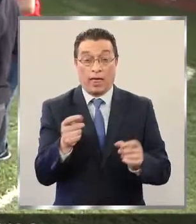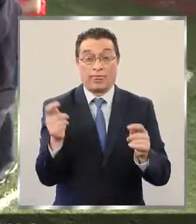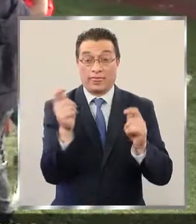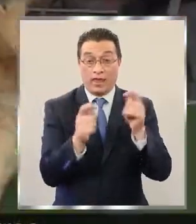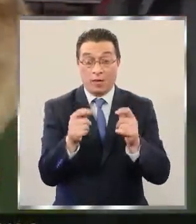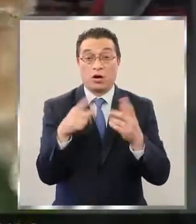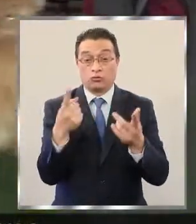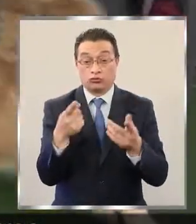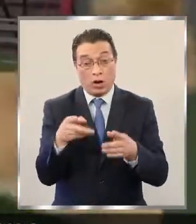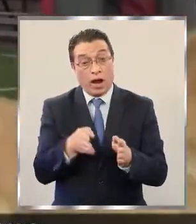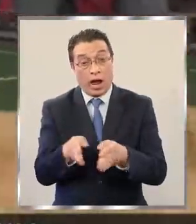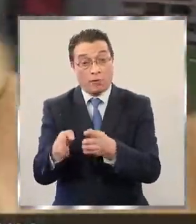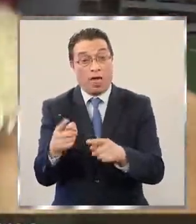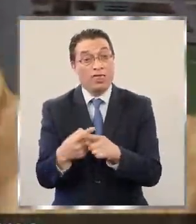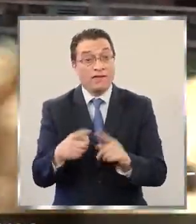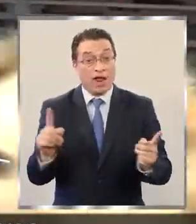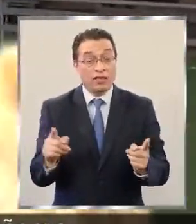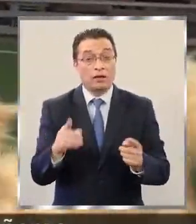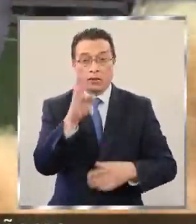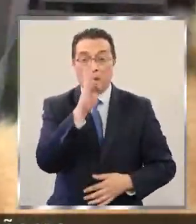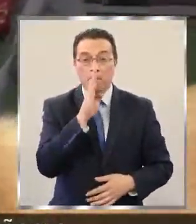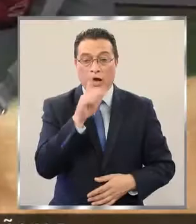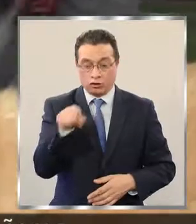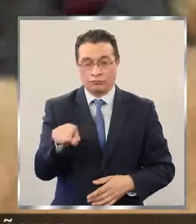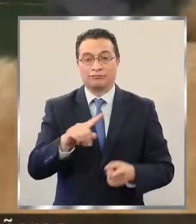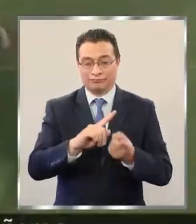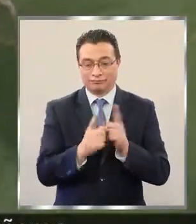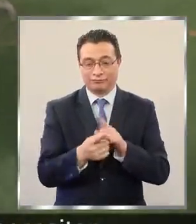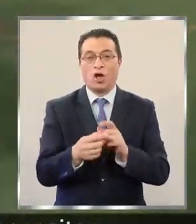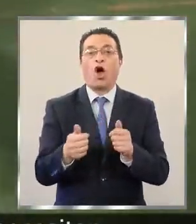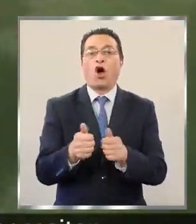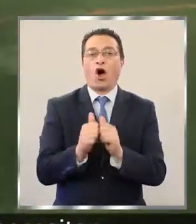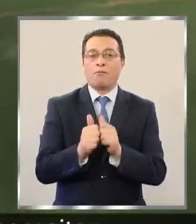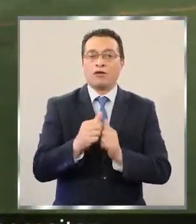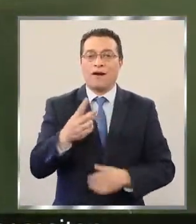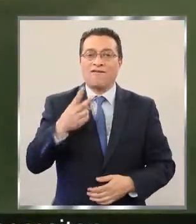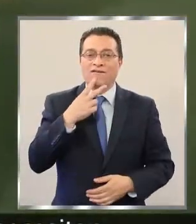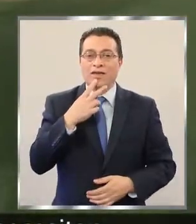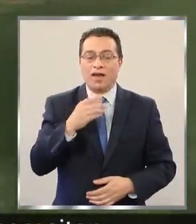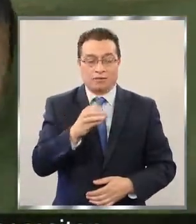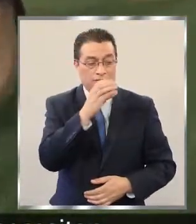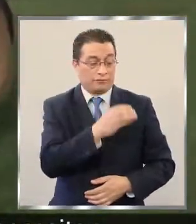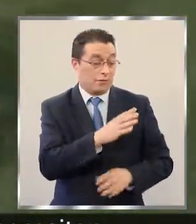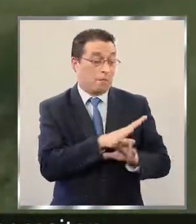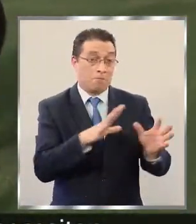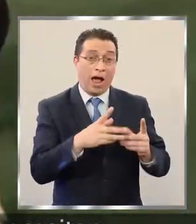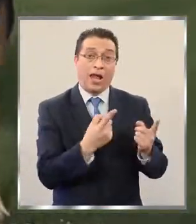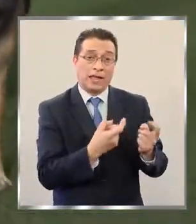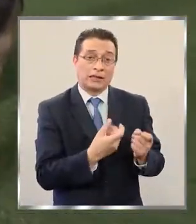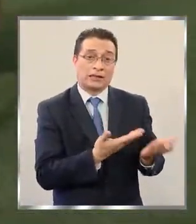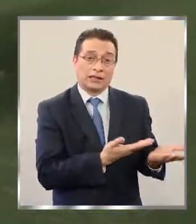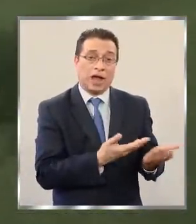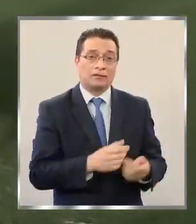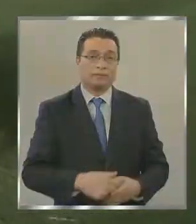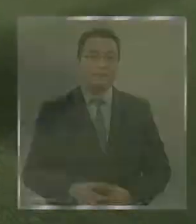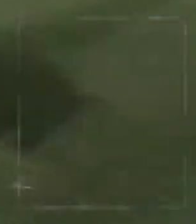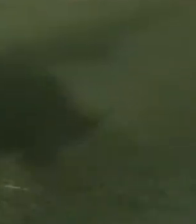alternativa diferente, donde los perros se transforman en compañeros de vida para quienes más lo necesitan.